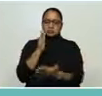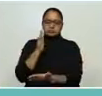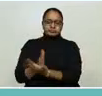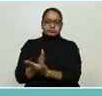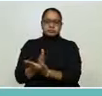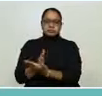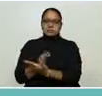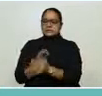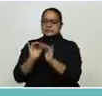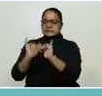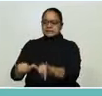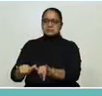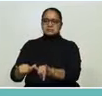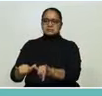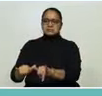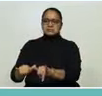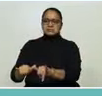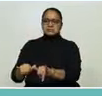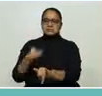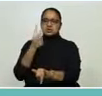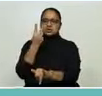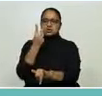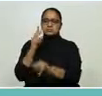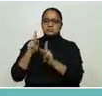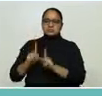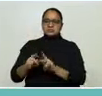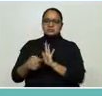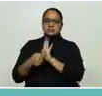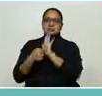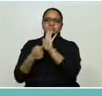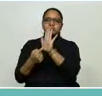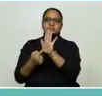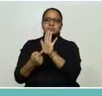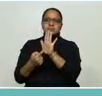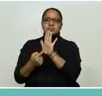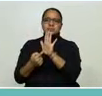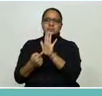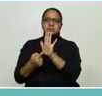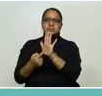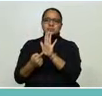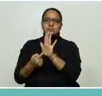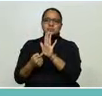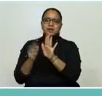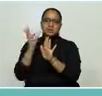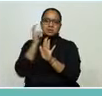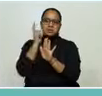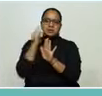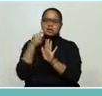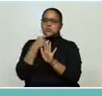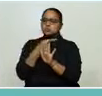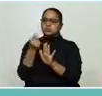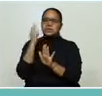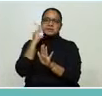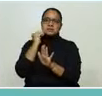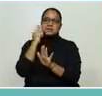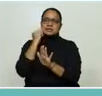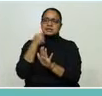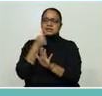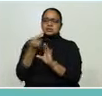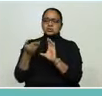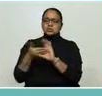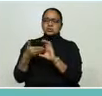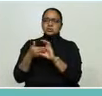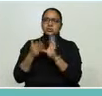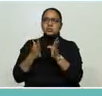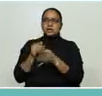positivas porque ellos no han presentado, habría que escuchar las experiencias de ellos también, o